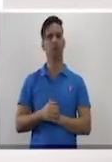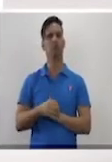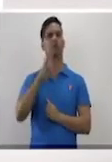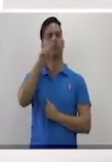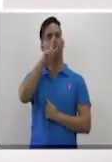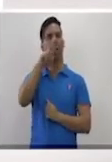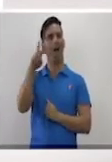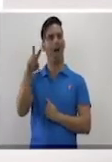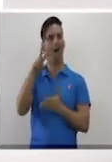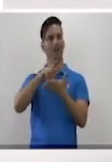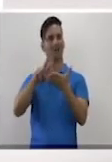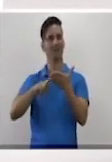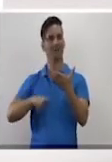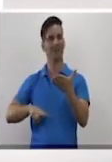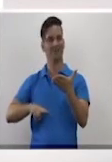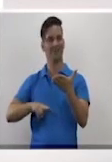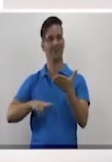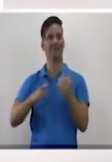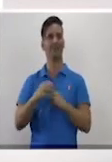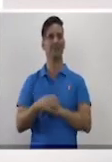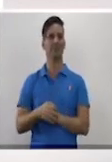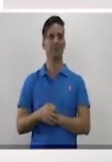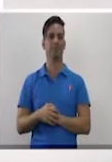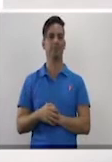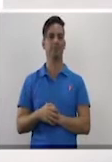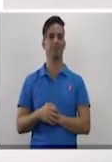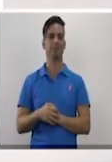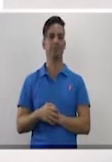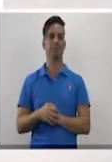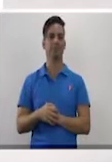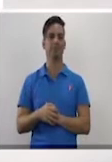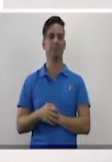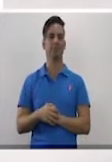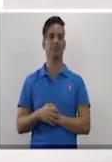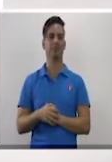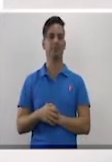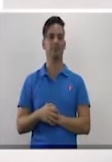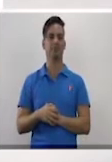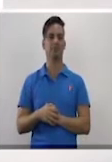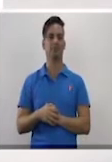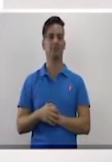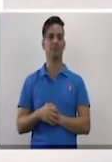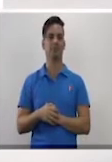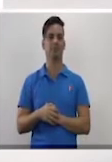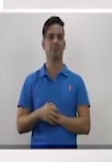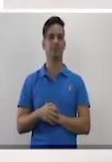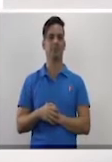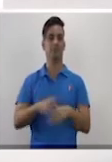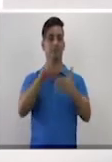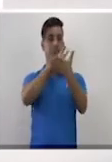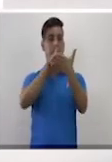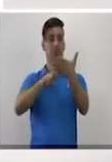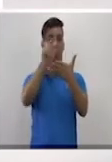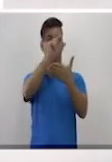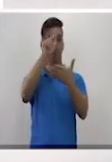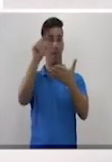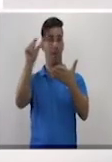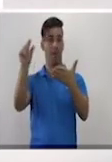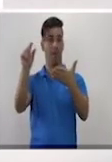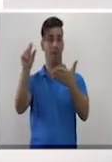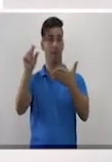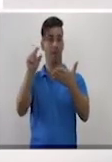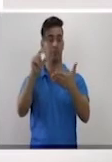del lenguaje común al lenguaje algebraico. Si nos dicen que el ángulo menor